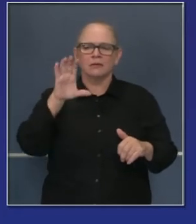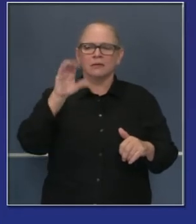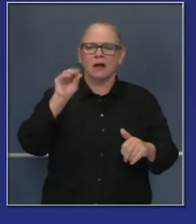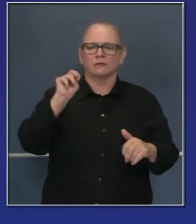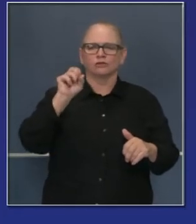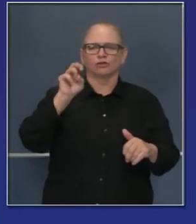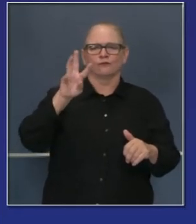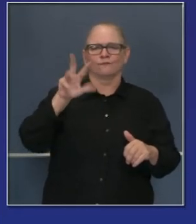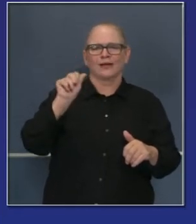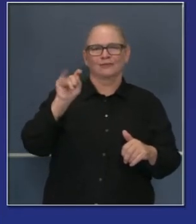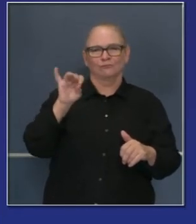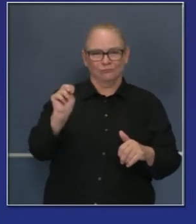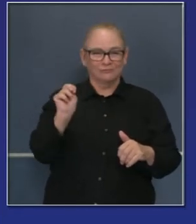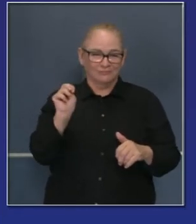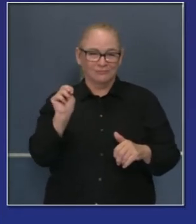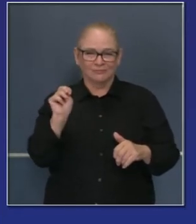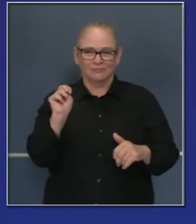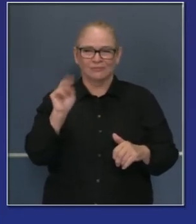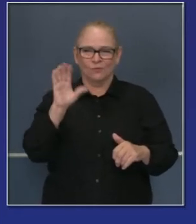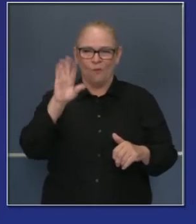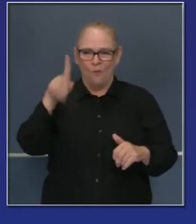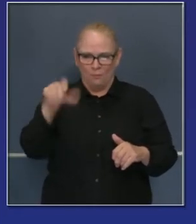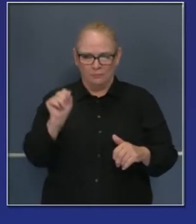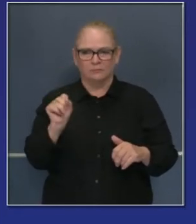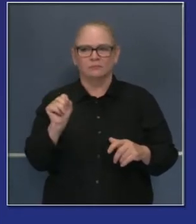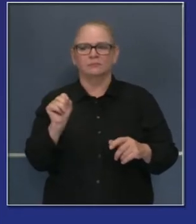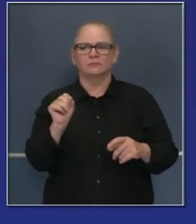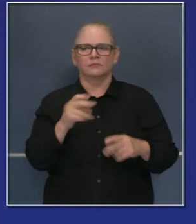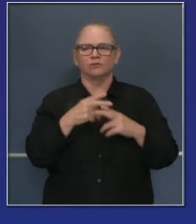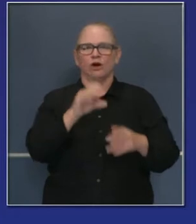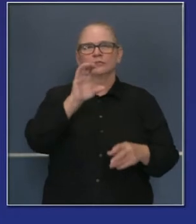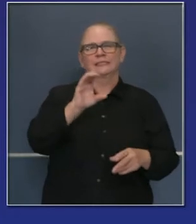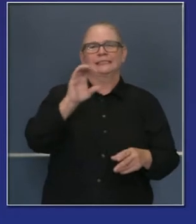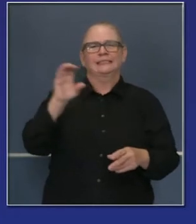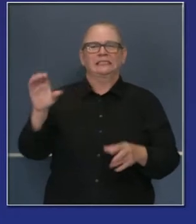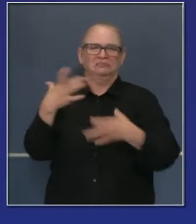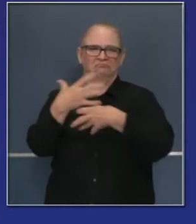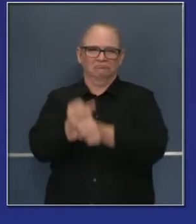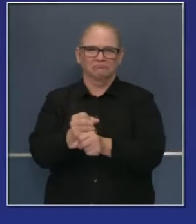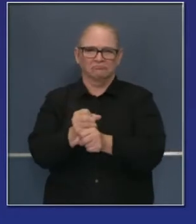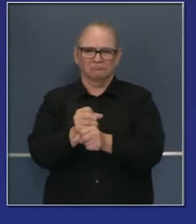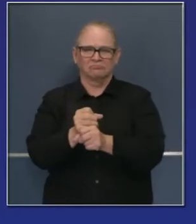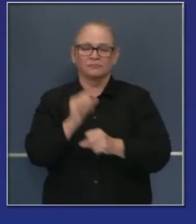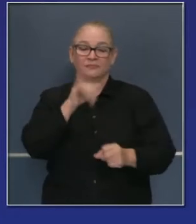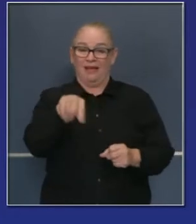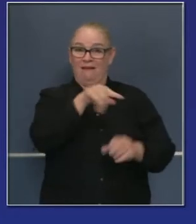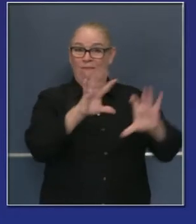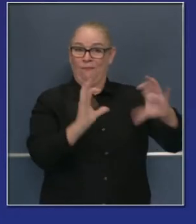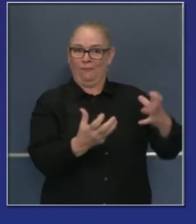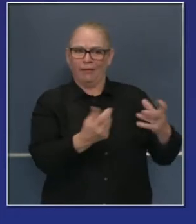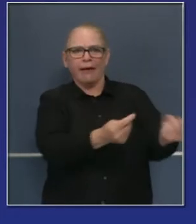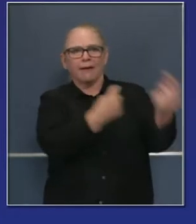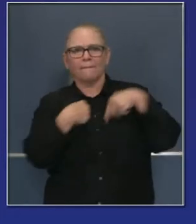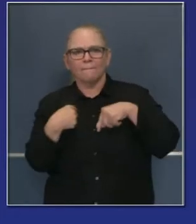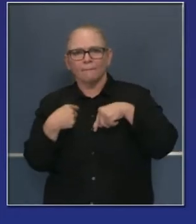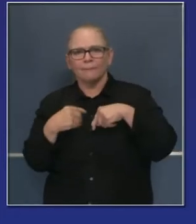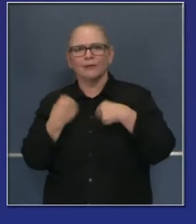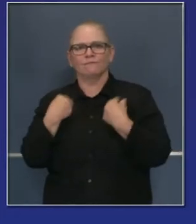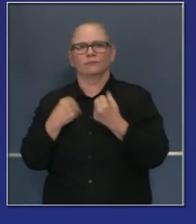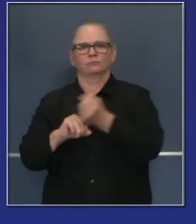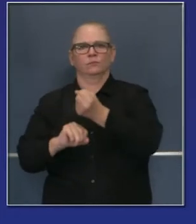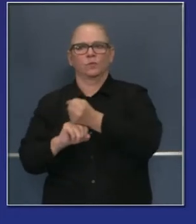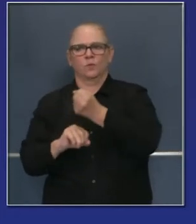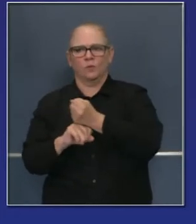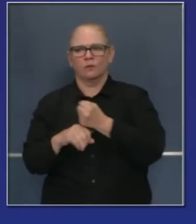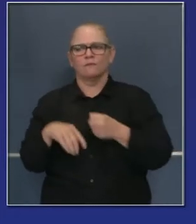California y esos miembros del cuerpo son parte de los 74.5 millones de dólares. Ellos se están presentando y están